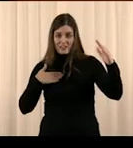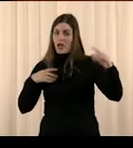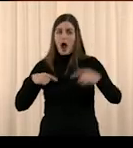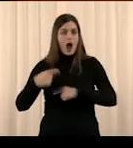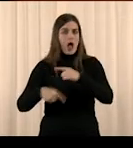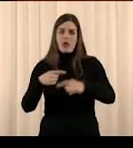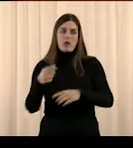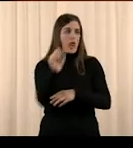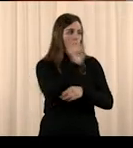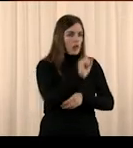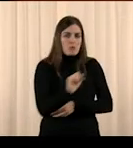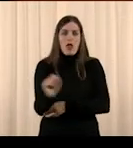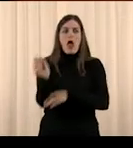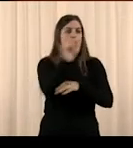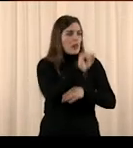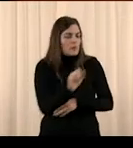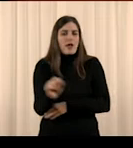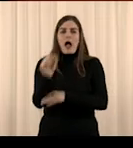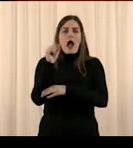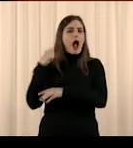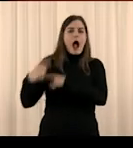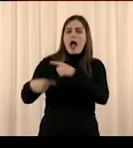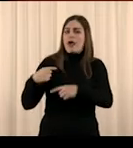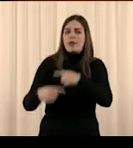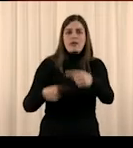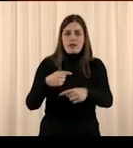todos los días.